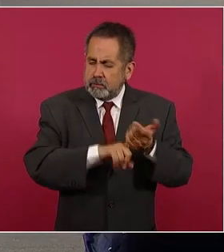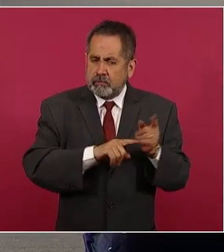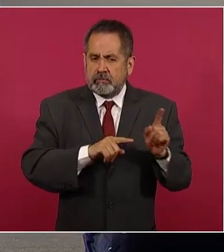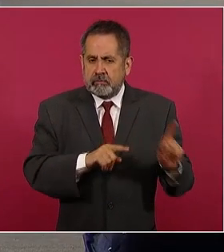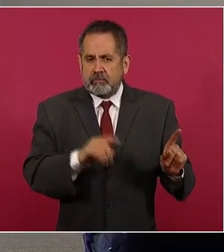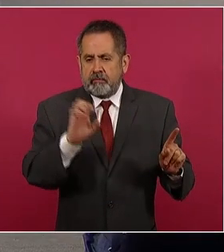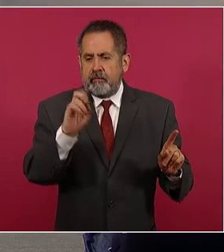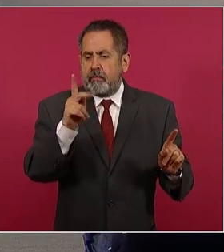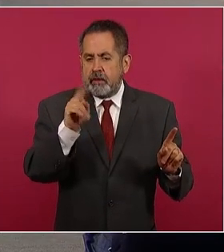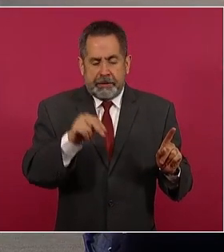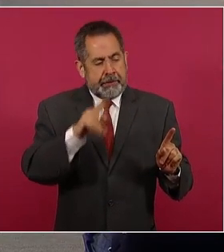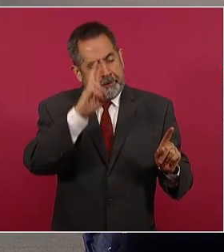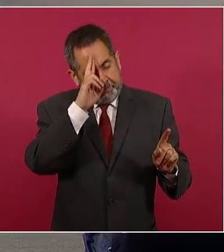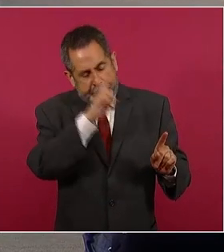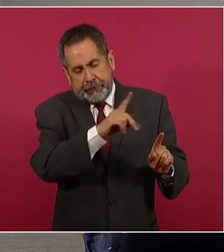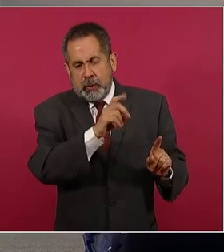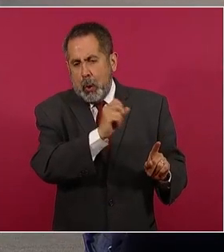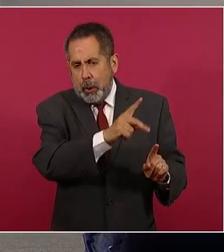y respeto?